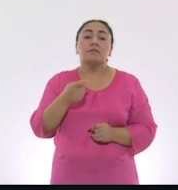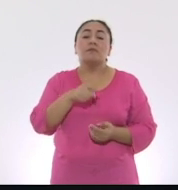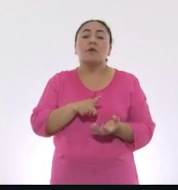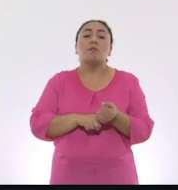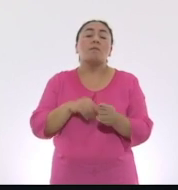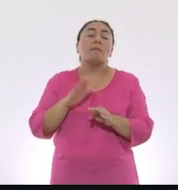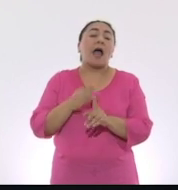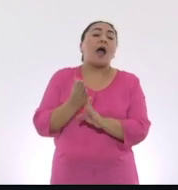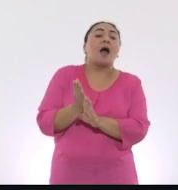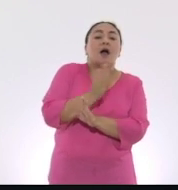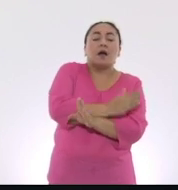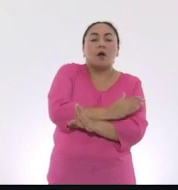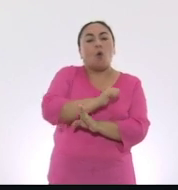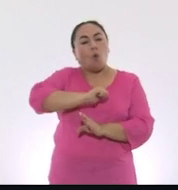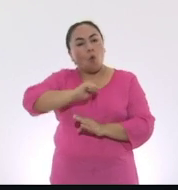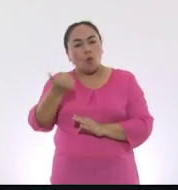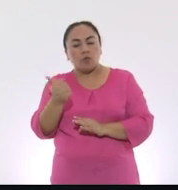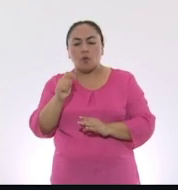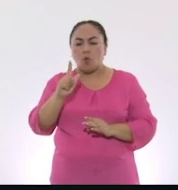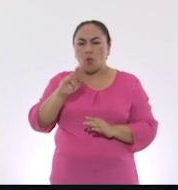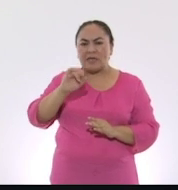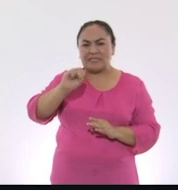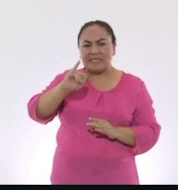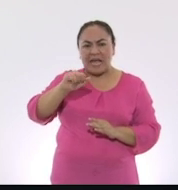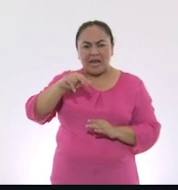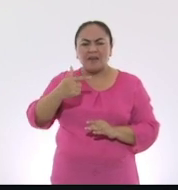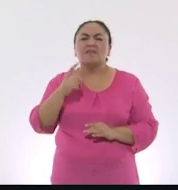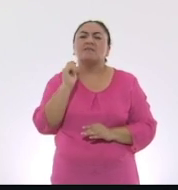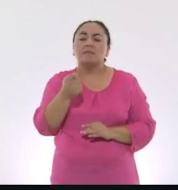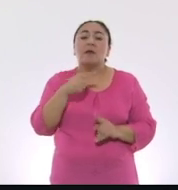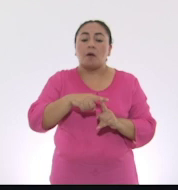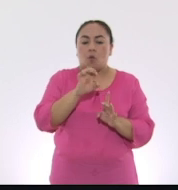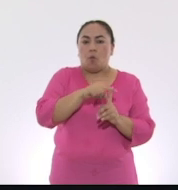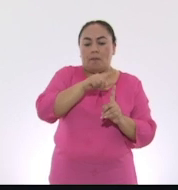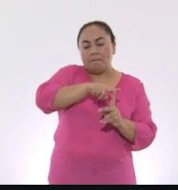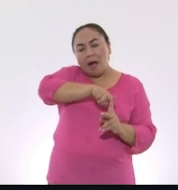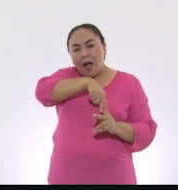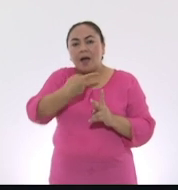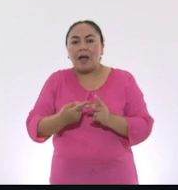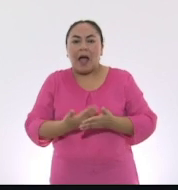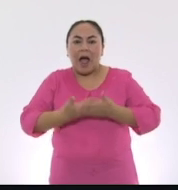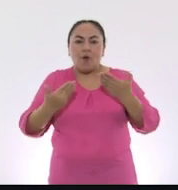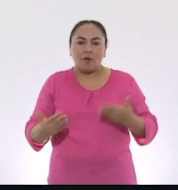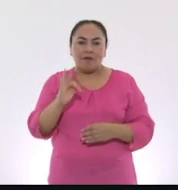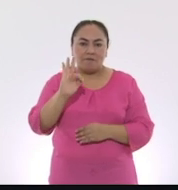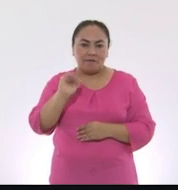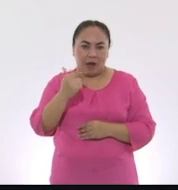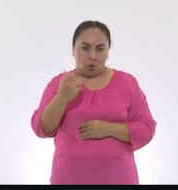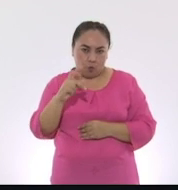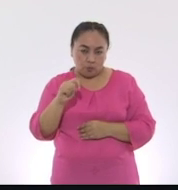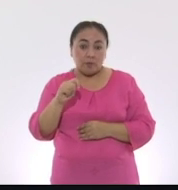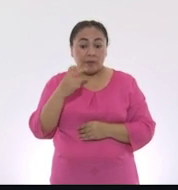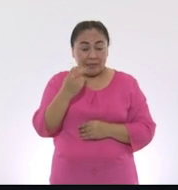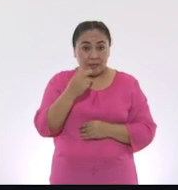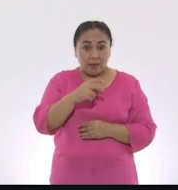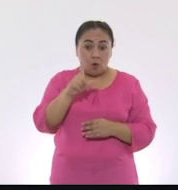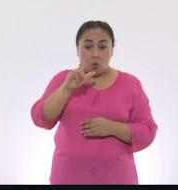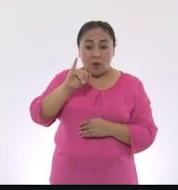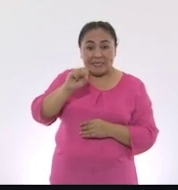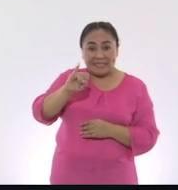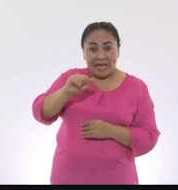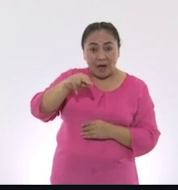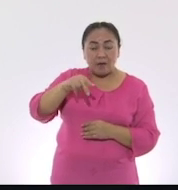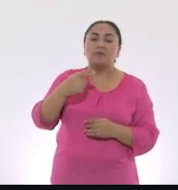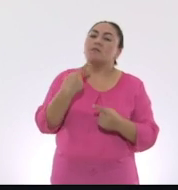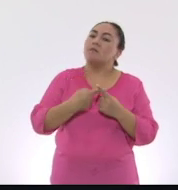antecesor llamado Dulcián, que era prácticamente el abuelo del instrumento que vemos aquí. El Dulcián era mucho más pequeño,